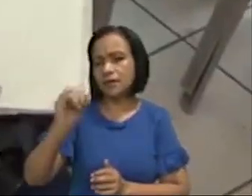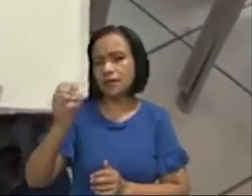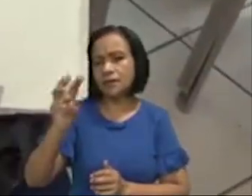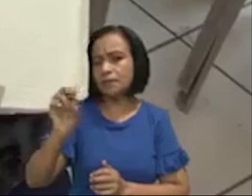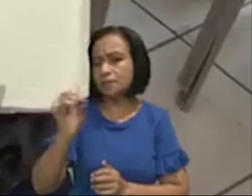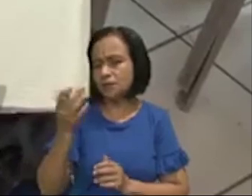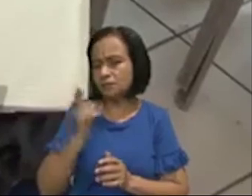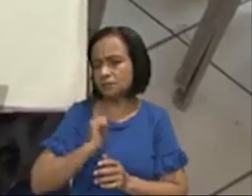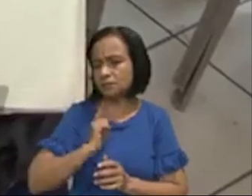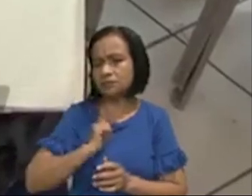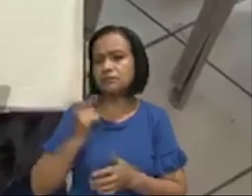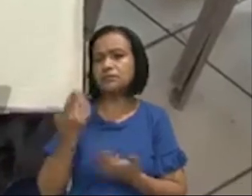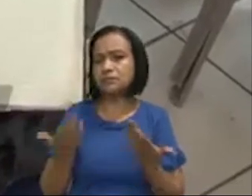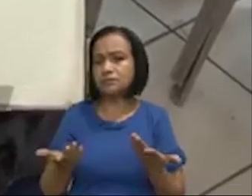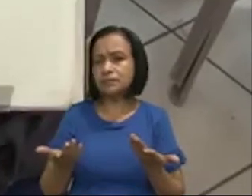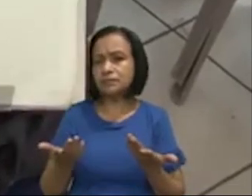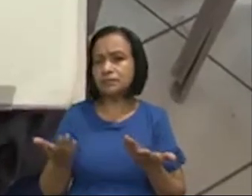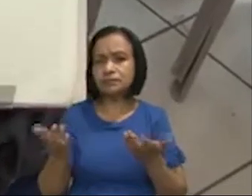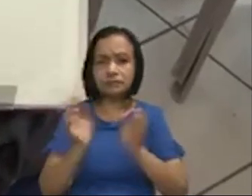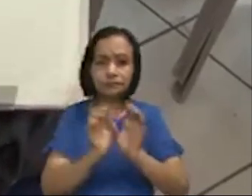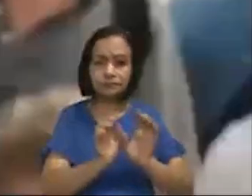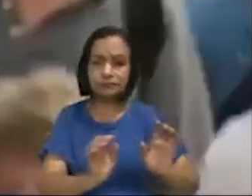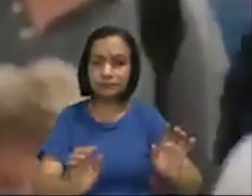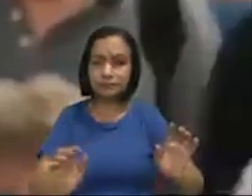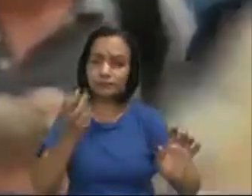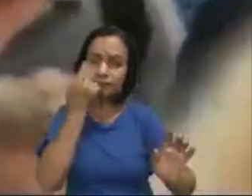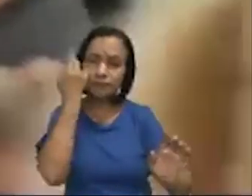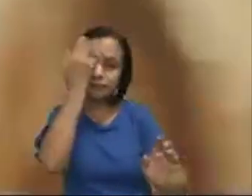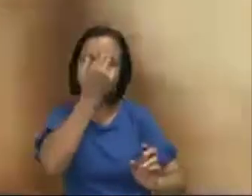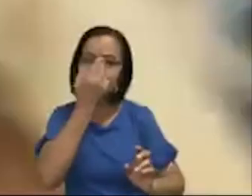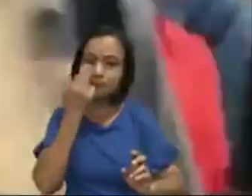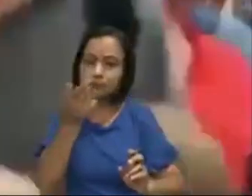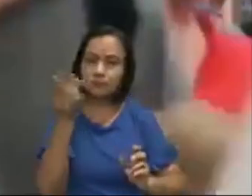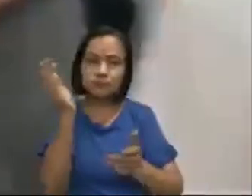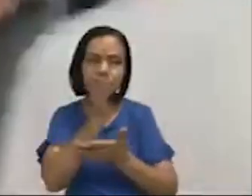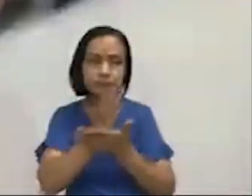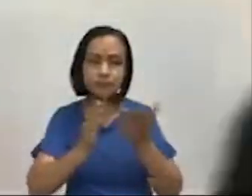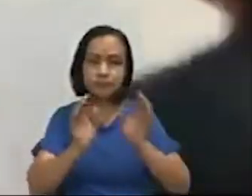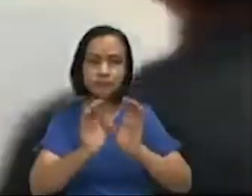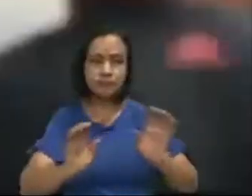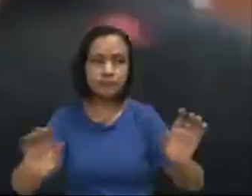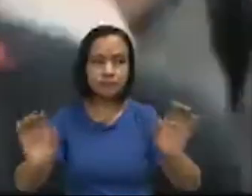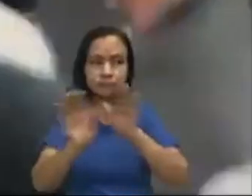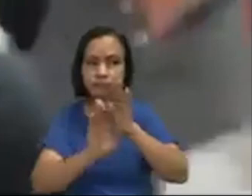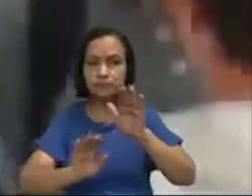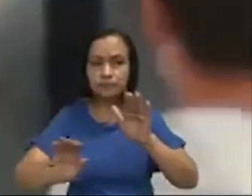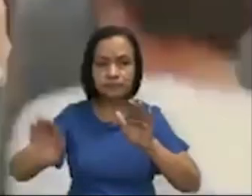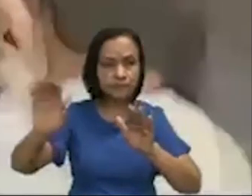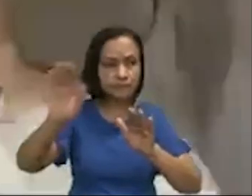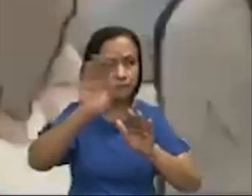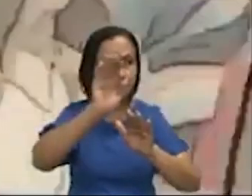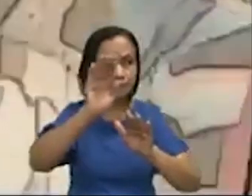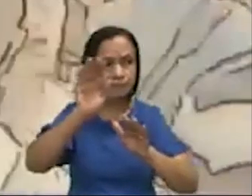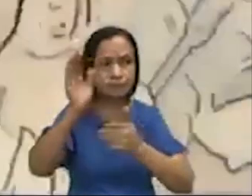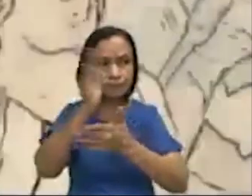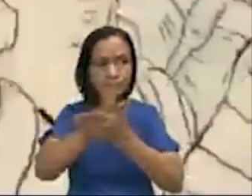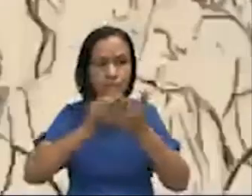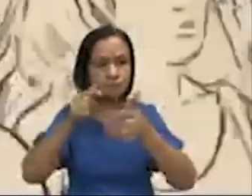comportamientos o a las características que se van viendo en los niños. Por ejemplo, ellos hablan muy poco, ¿verdad?